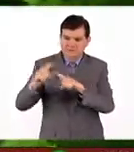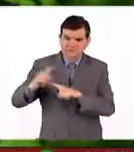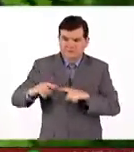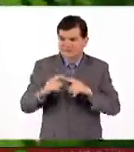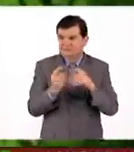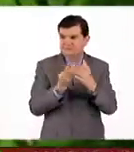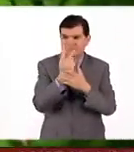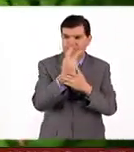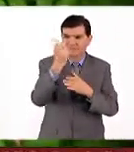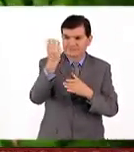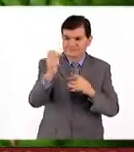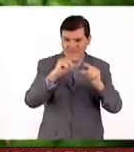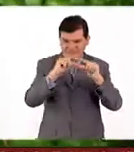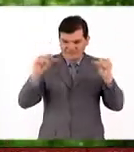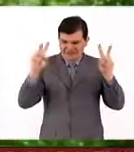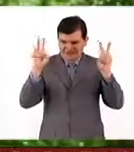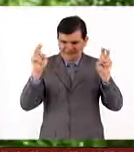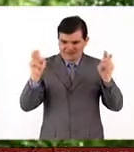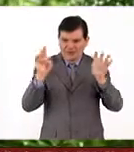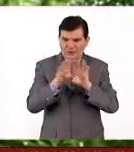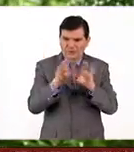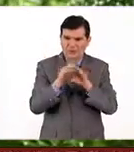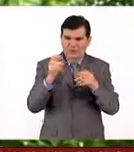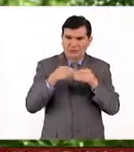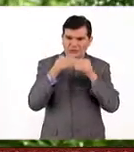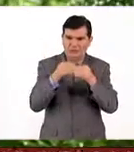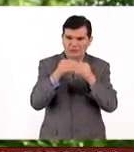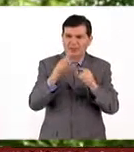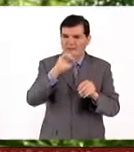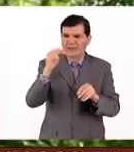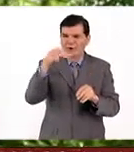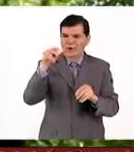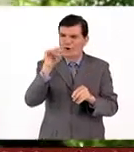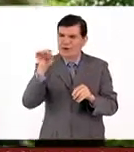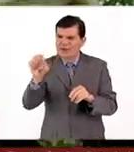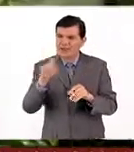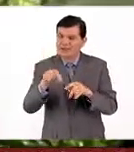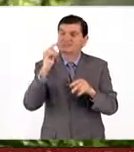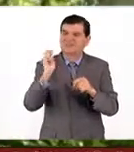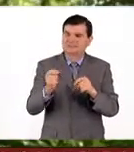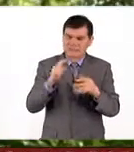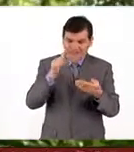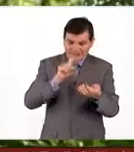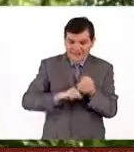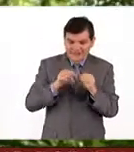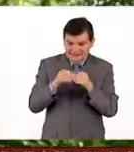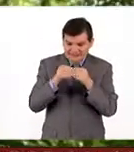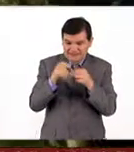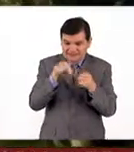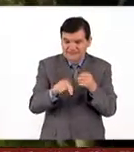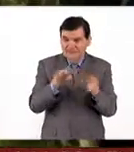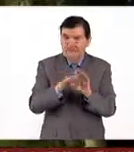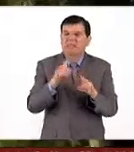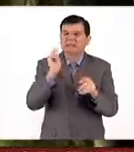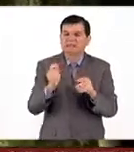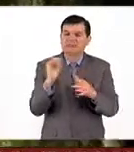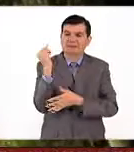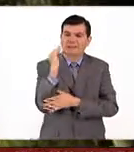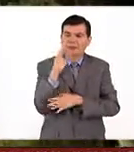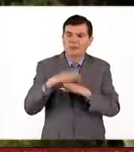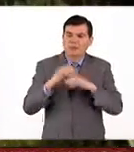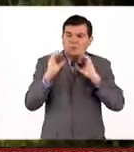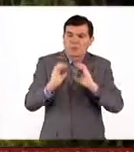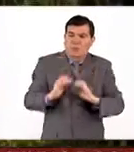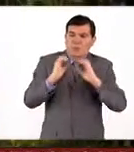vegetal. Este eslogan de los jardines botánicos somos un arca de noé, quiere decir que dentro de los jardines botánicos lo que estamos haciendo es